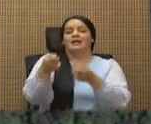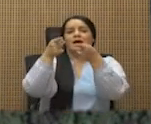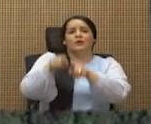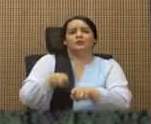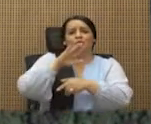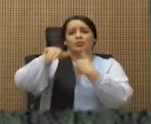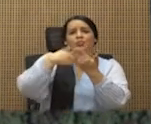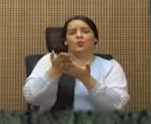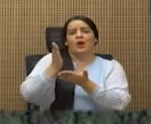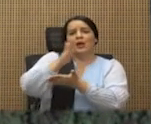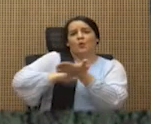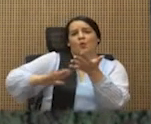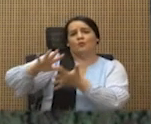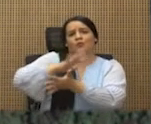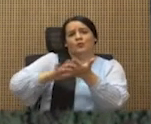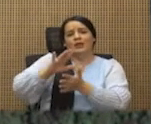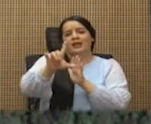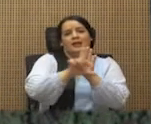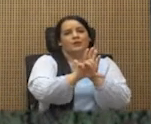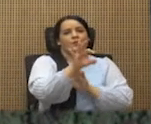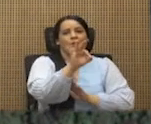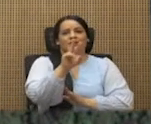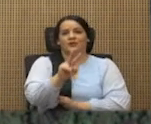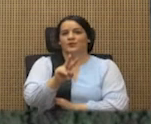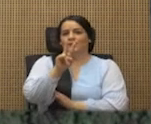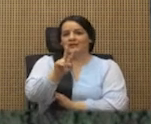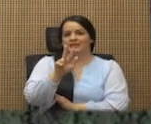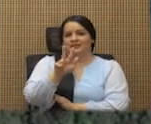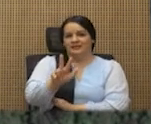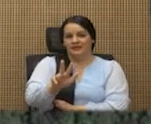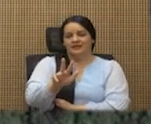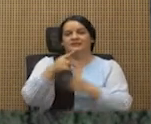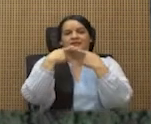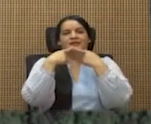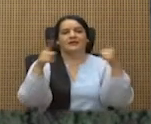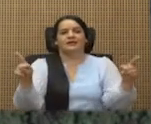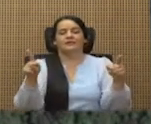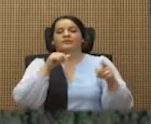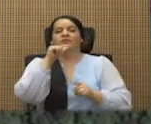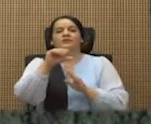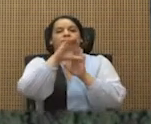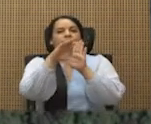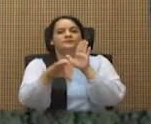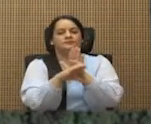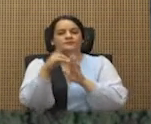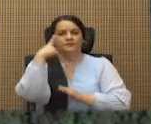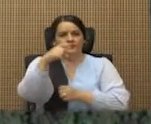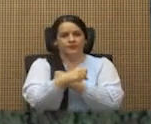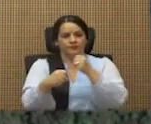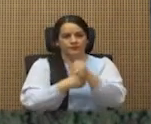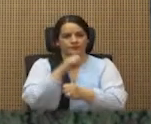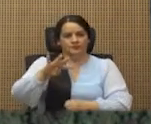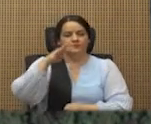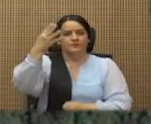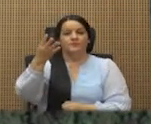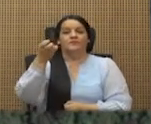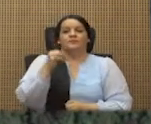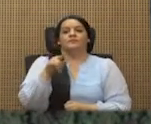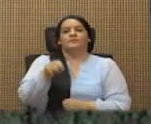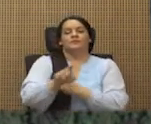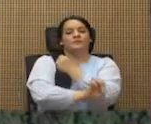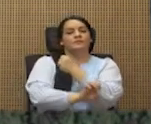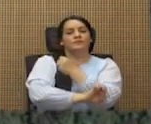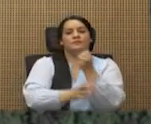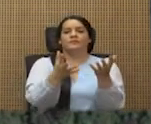toda la confusión. Es la ley 92-23, declarada inconstitucional por la Sala Cuarta. Si el Estado